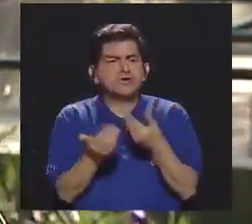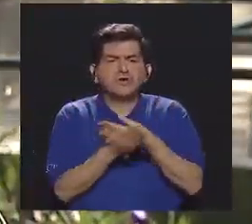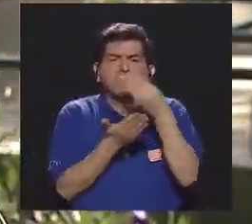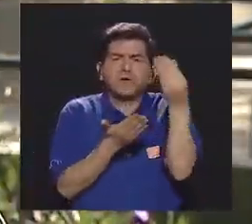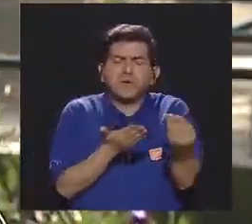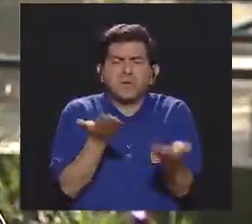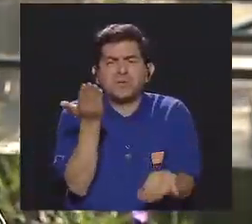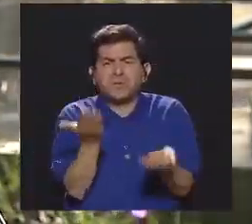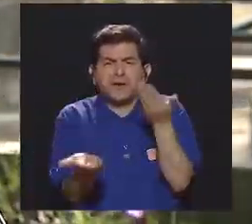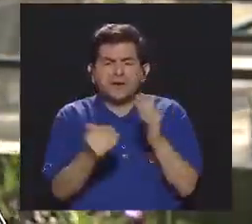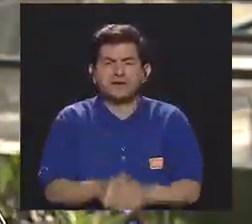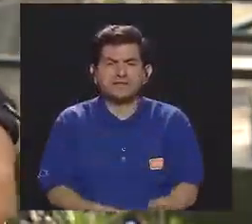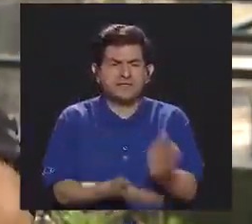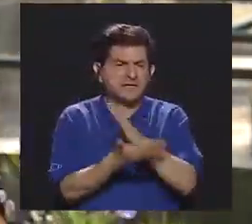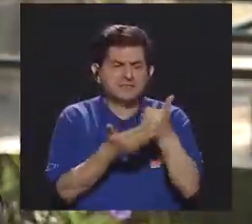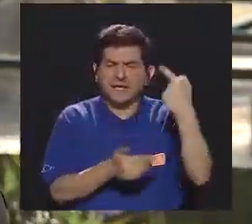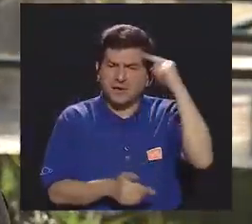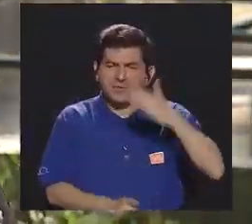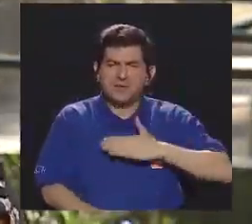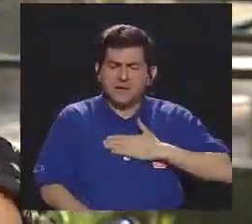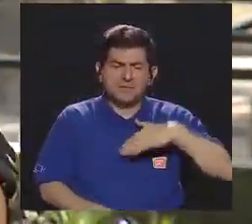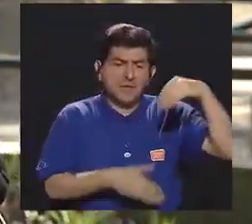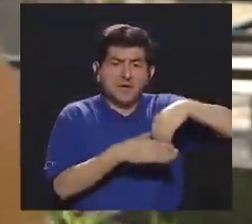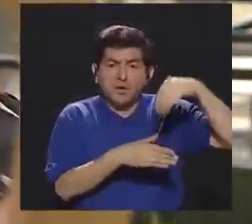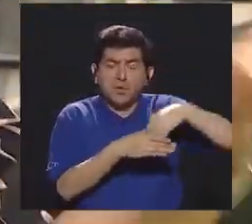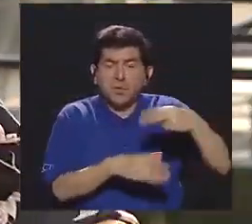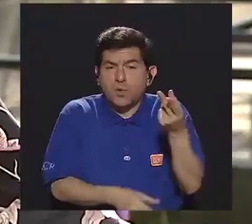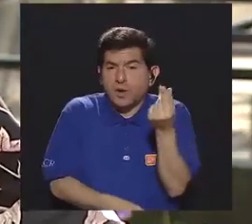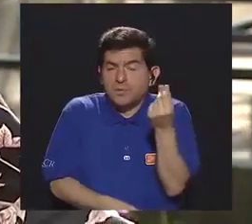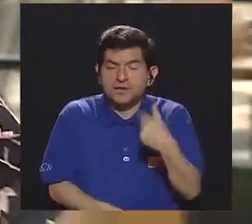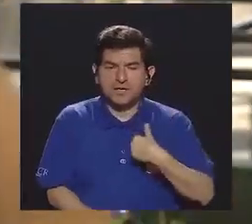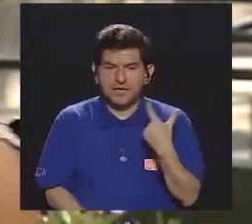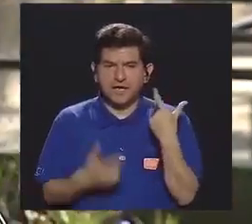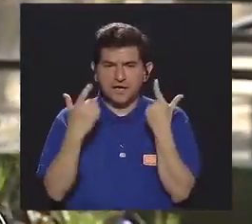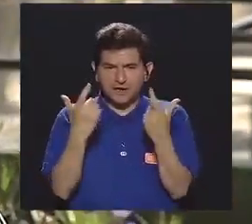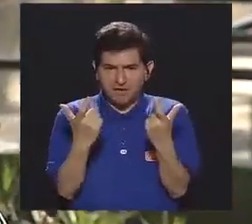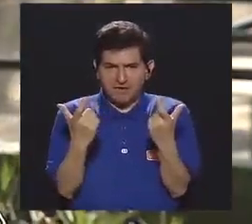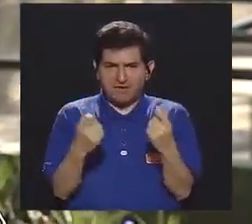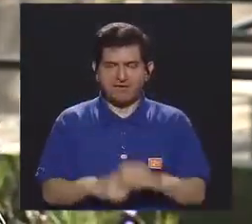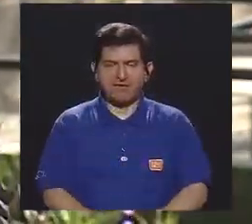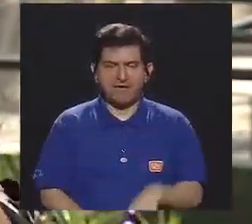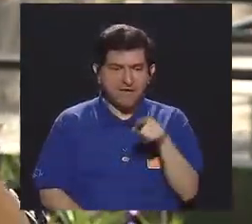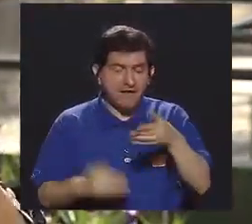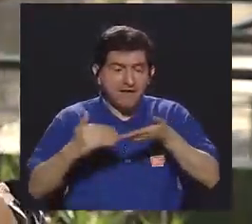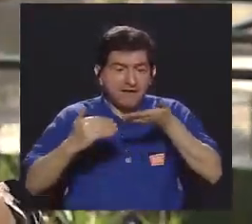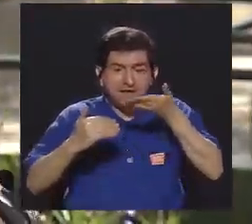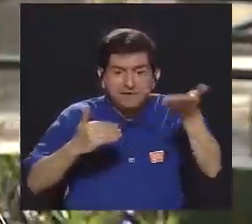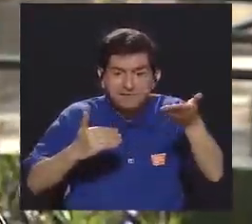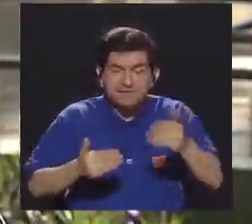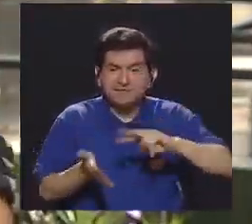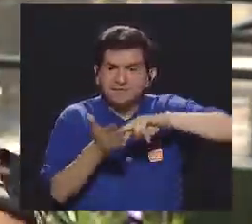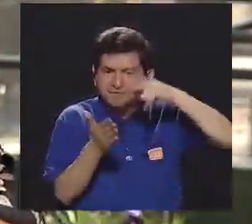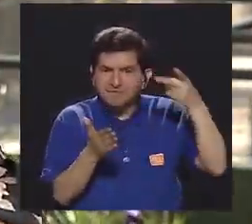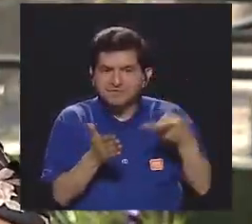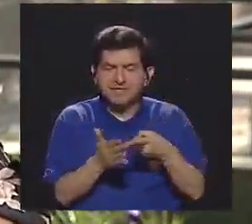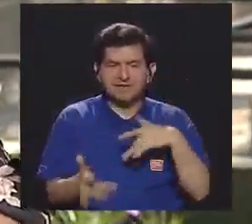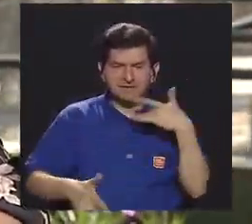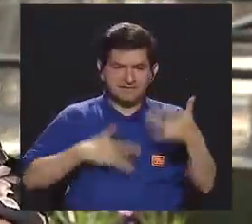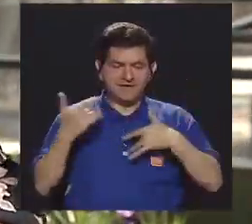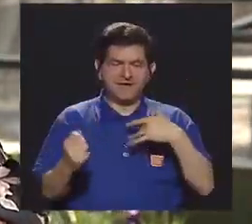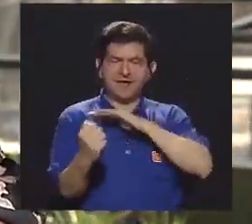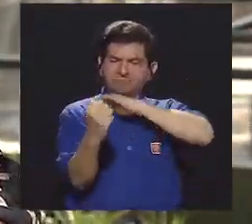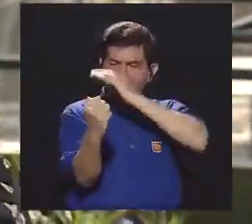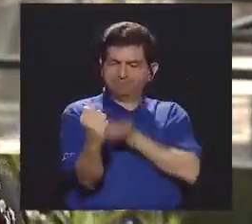que si hoy quiero ir y comprarme tal cosa para mí o invertir este dinero que me gané, ese tipo de cosas genera